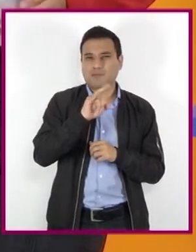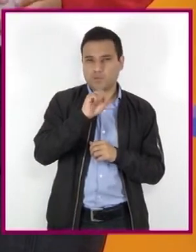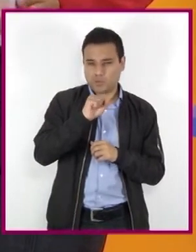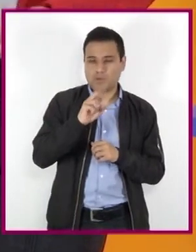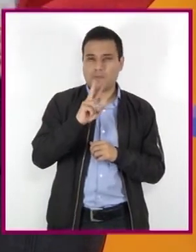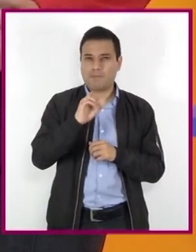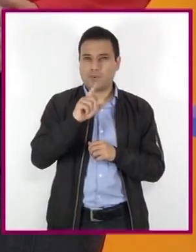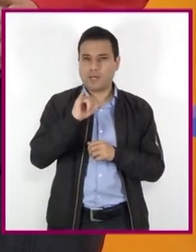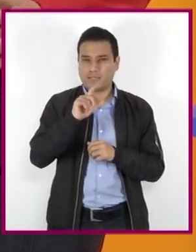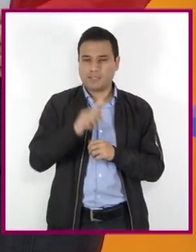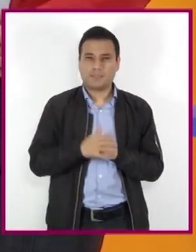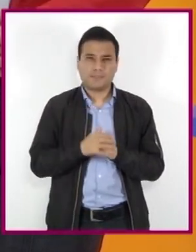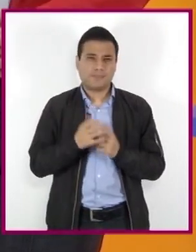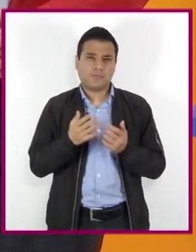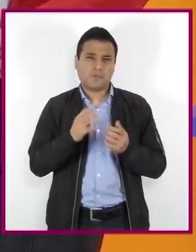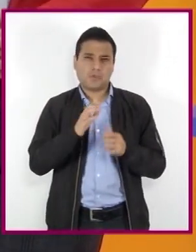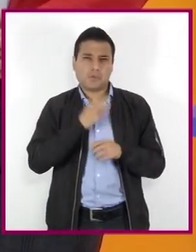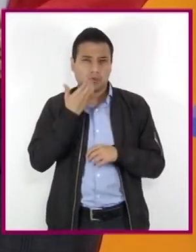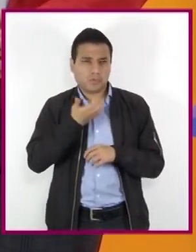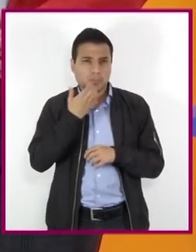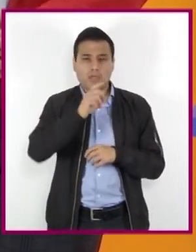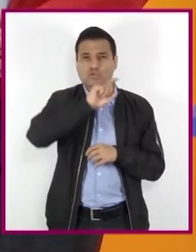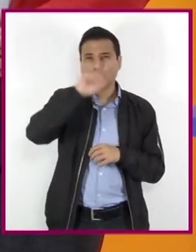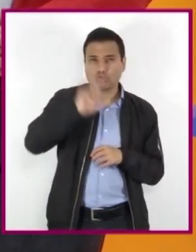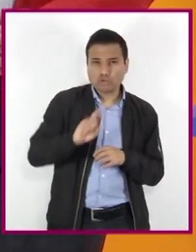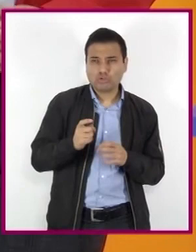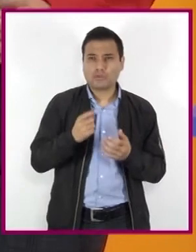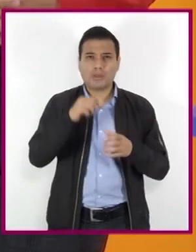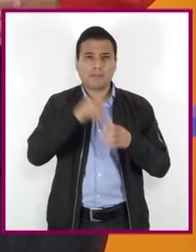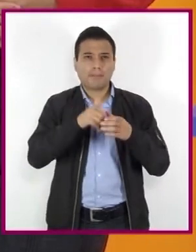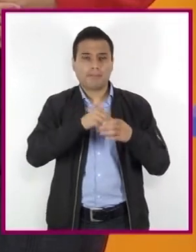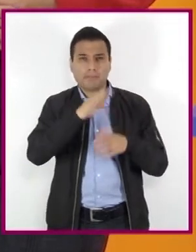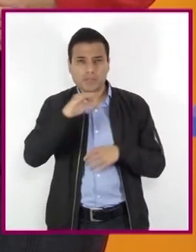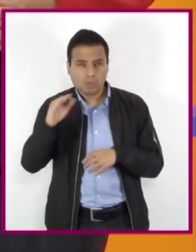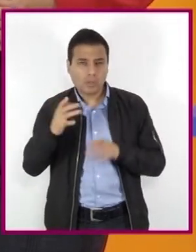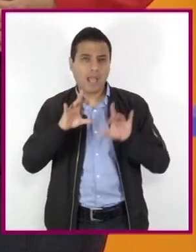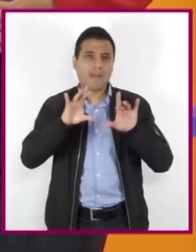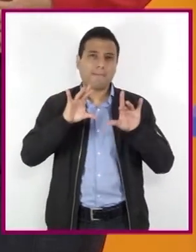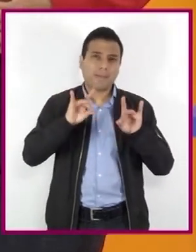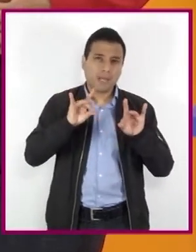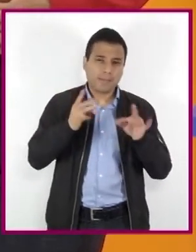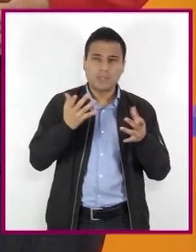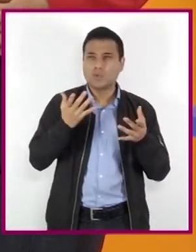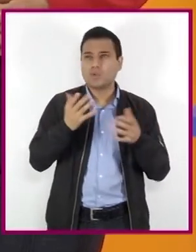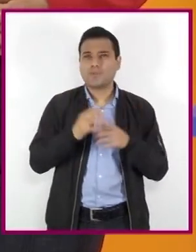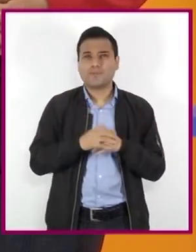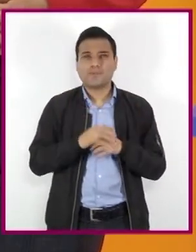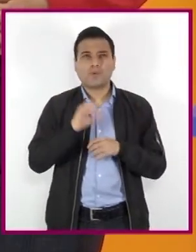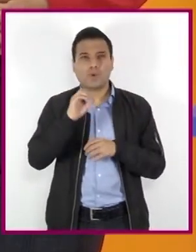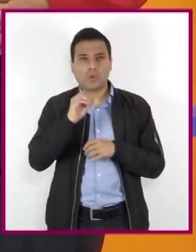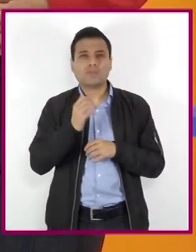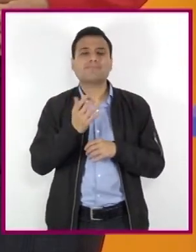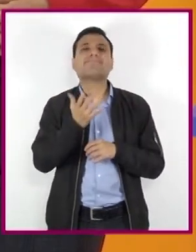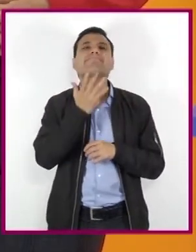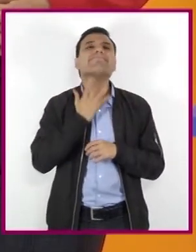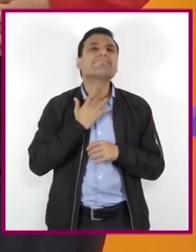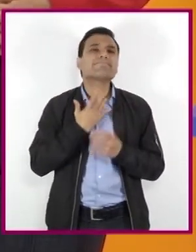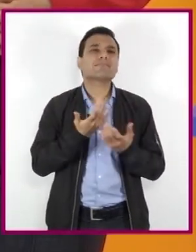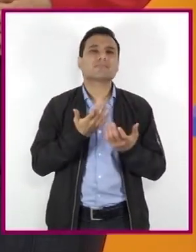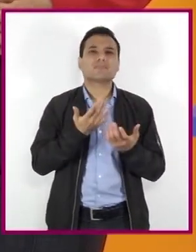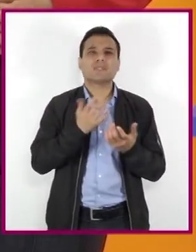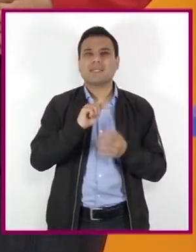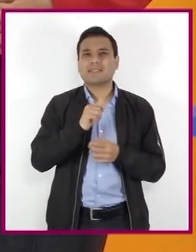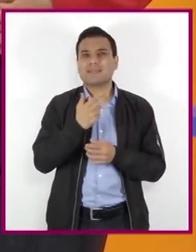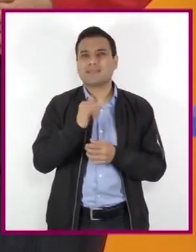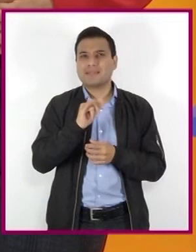comerciales de uso común, como los aerosoles, pinturas, pegamentos, disolventes, adelgazadores de pinturas, como